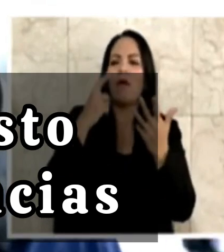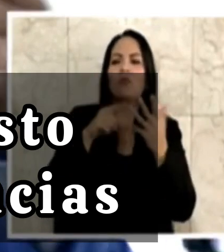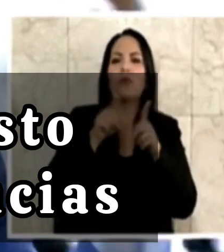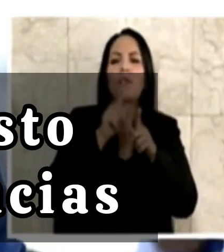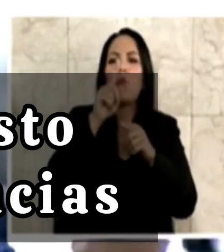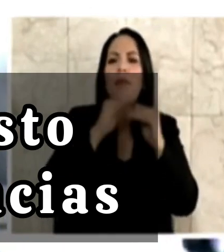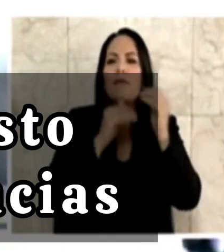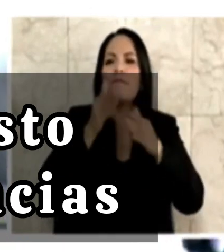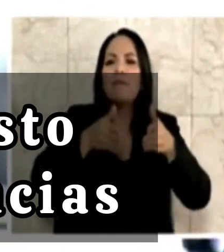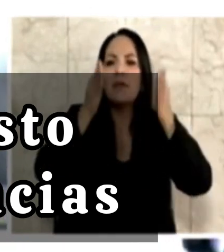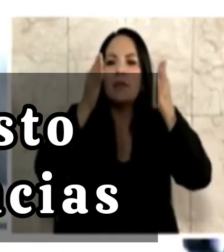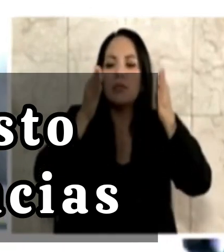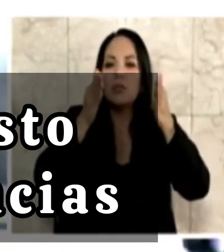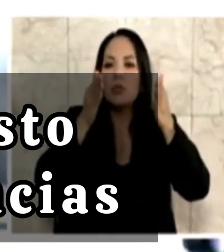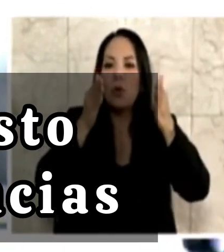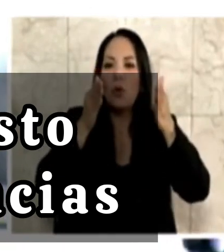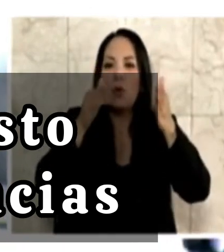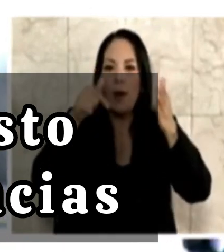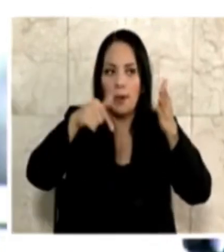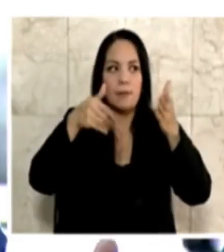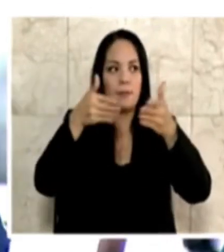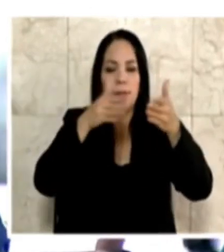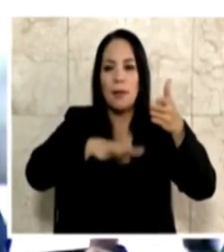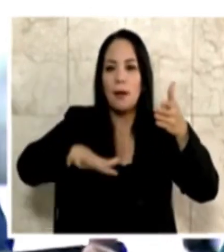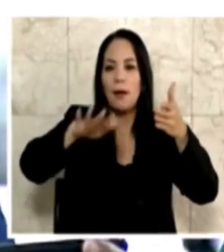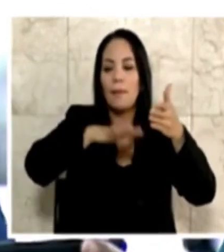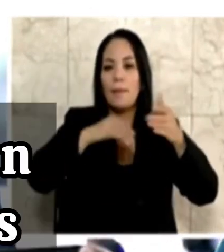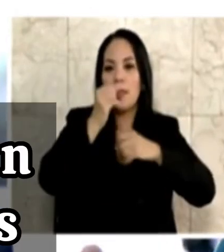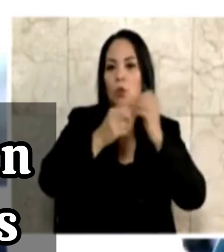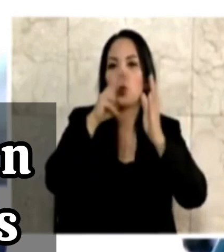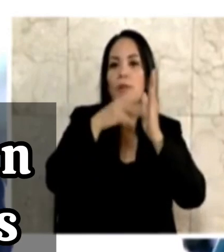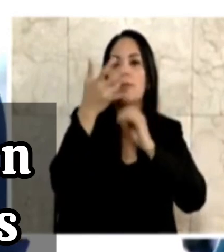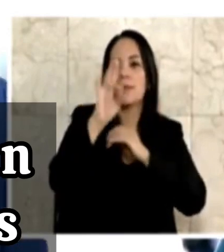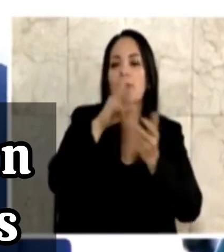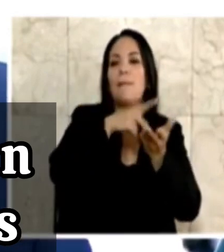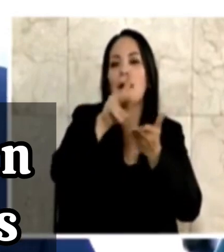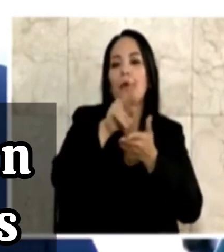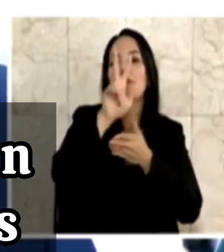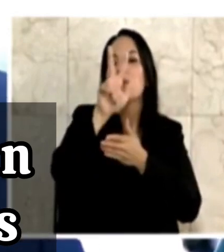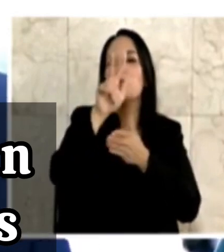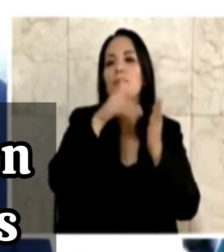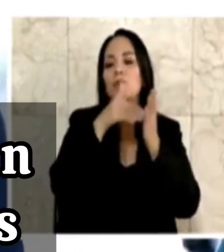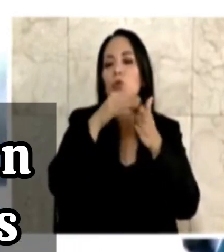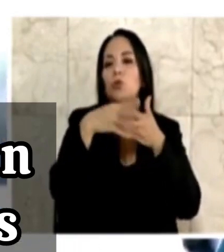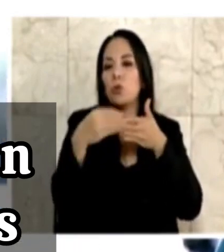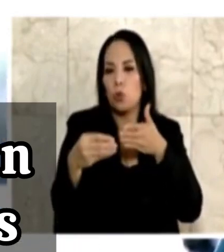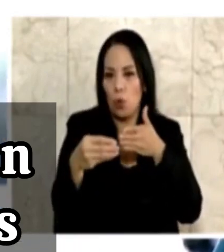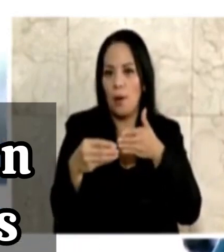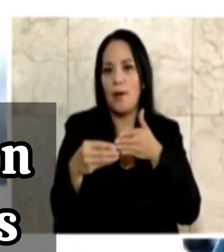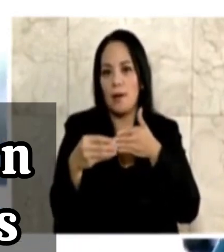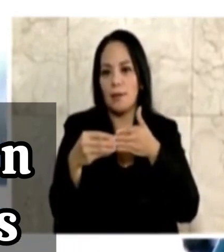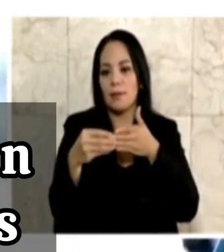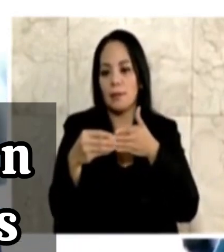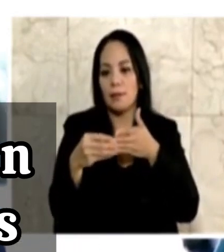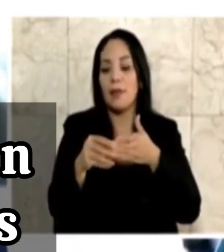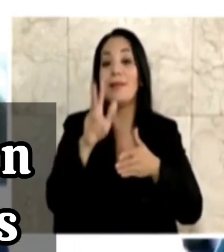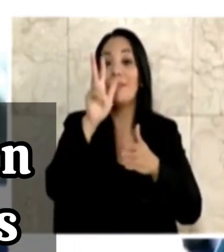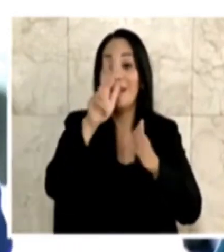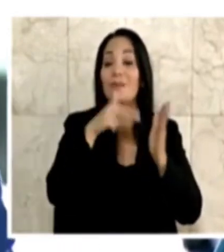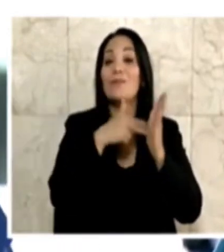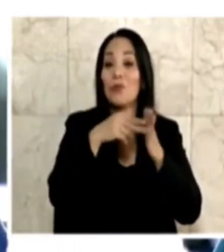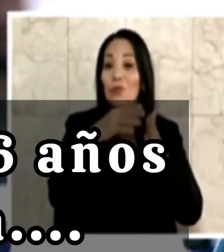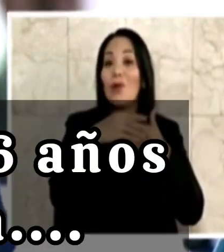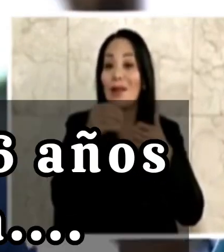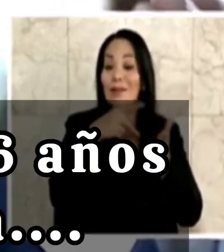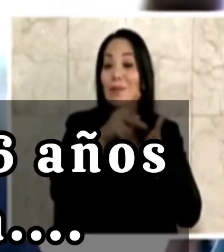que está circundante en esta zona, por el cual en el 2017 se pagaron tres millones de dólares, tres millones de dólares,